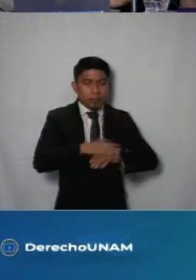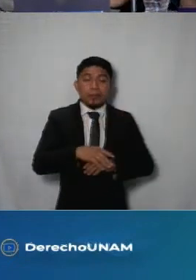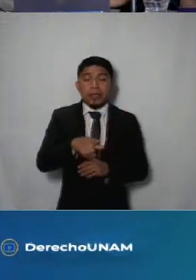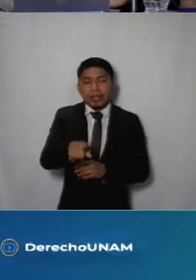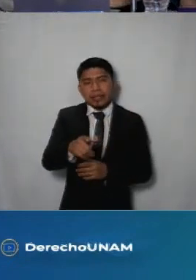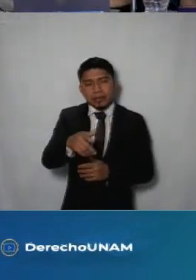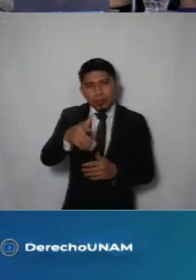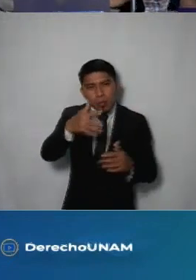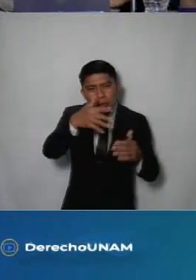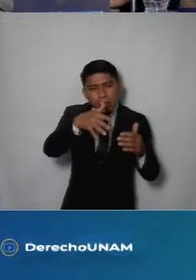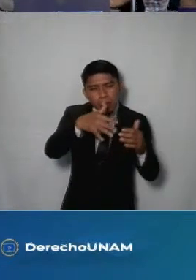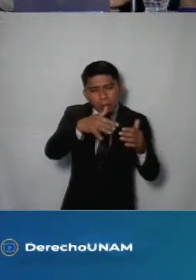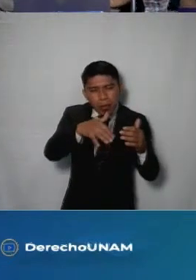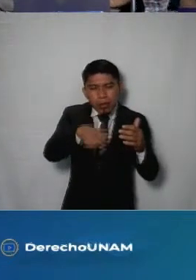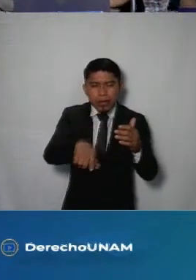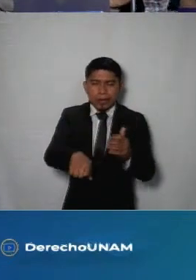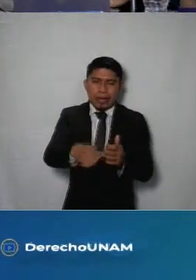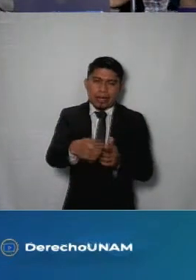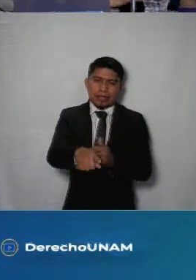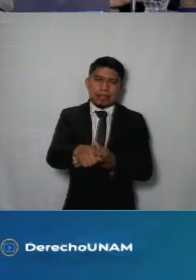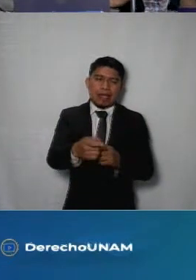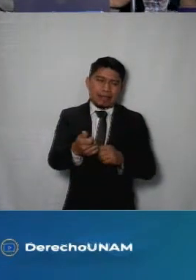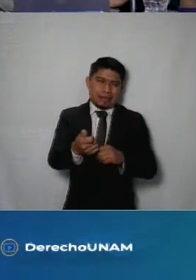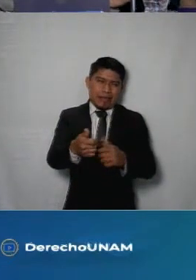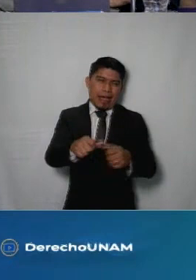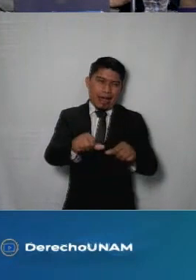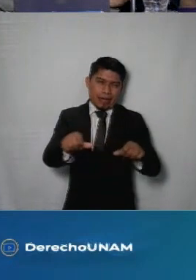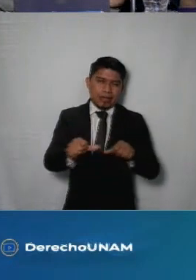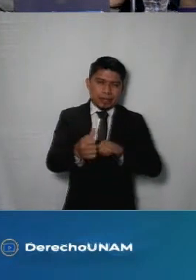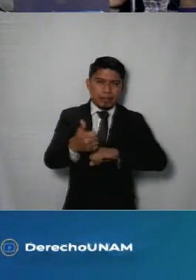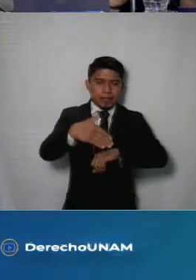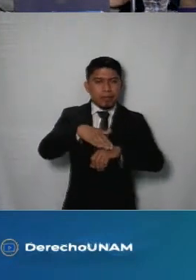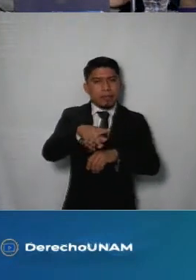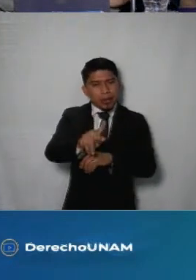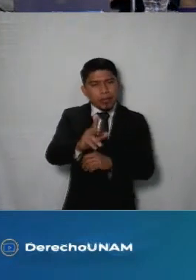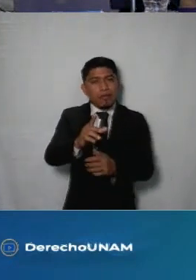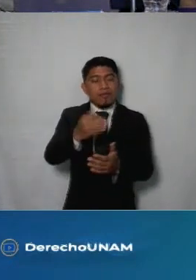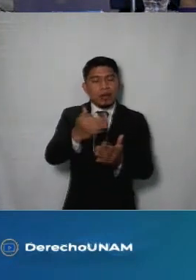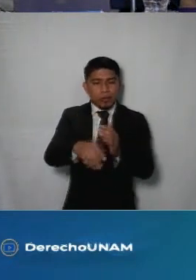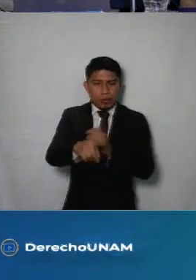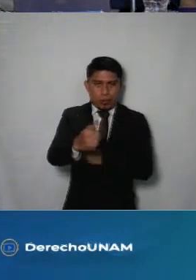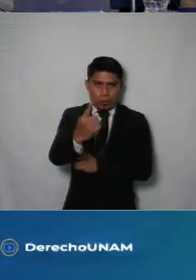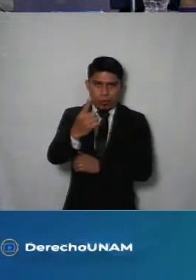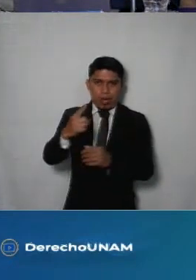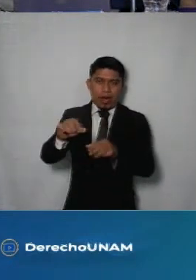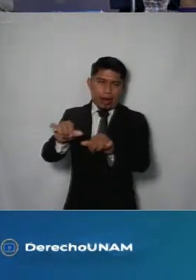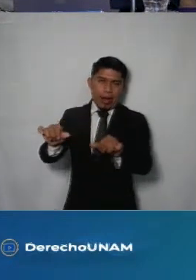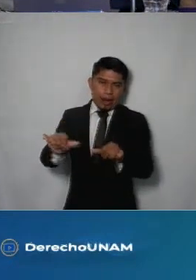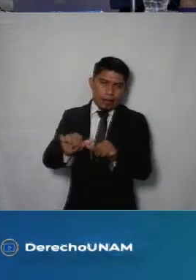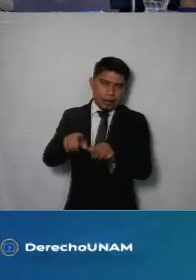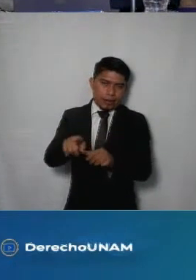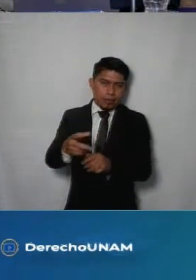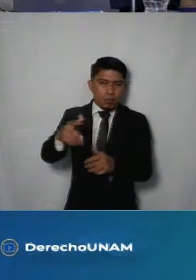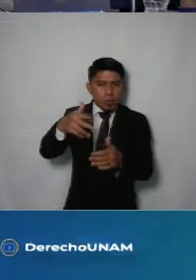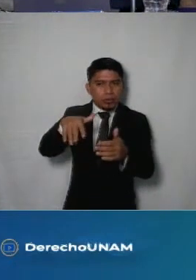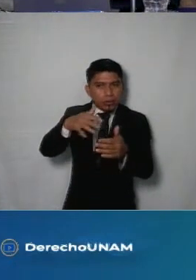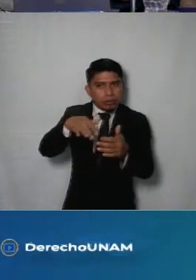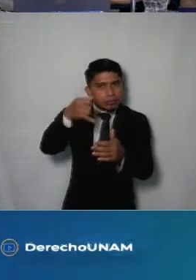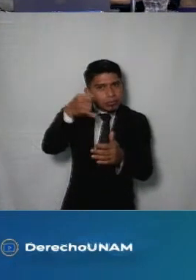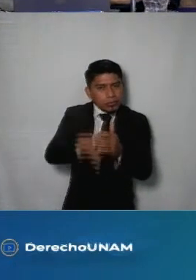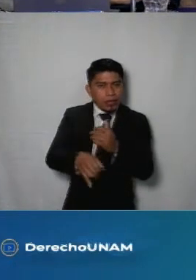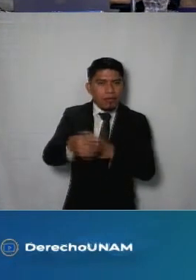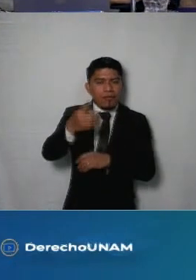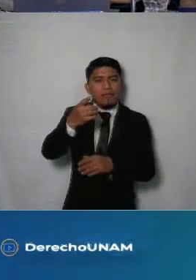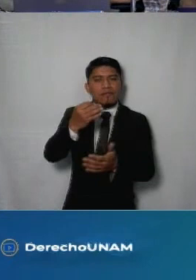si bien hizo la búsqueda de lo pedido en una de las unidades administrativas competentes le faltó turnar a una unidad porque la ley mandata que sea una búsqueda